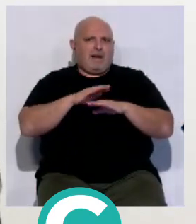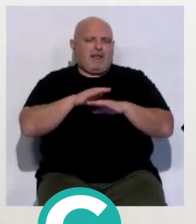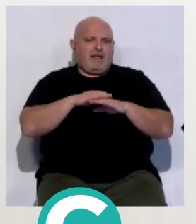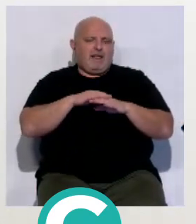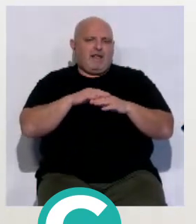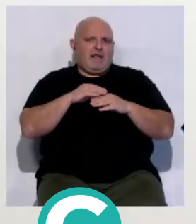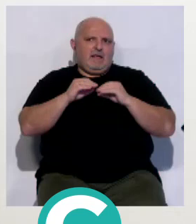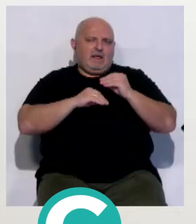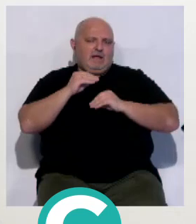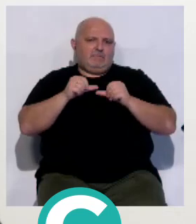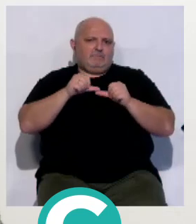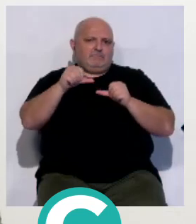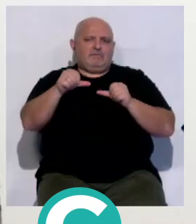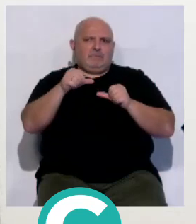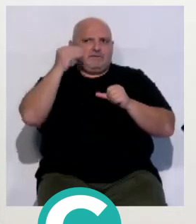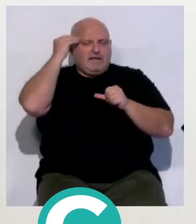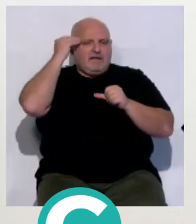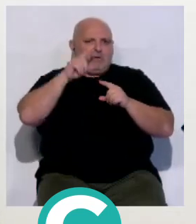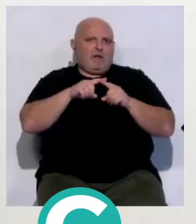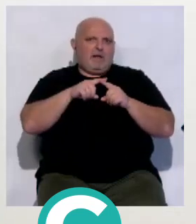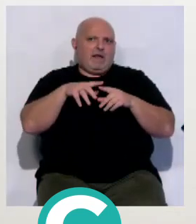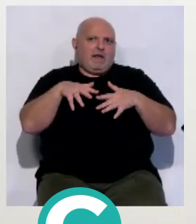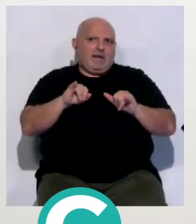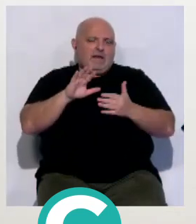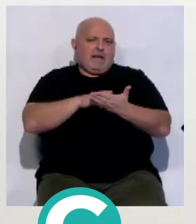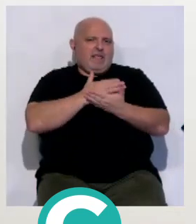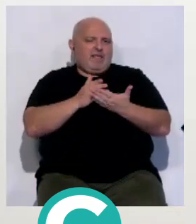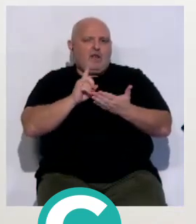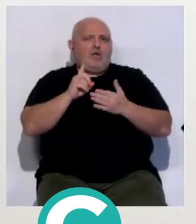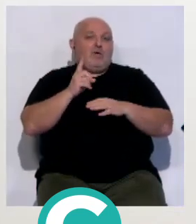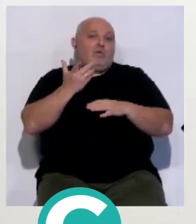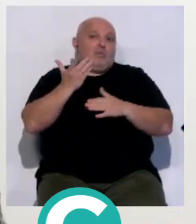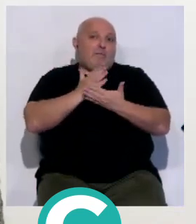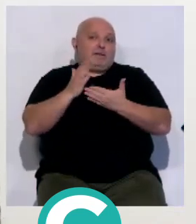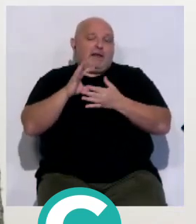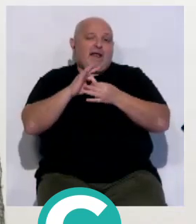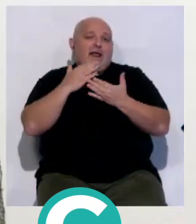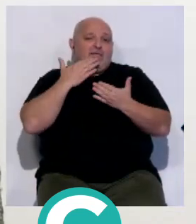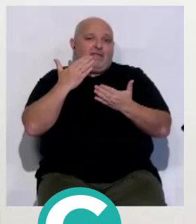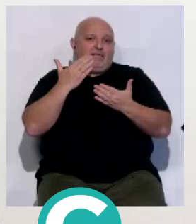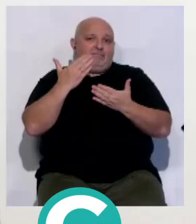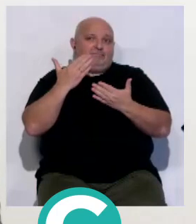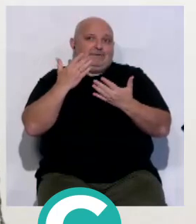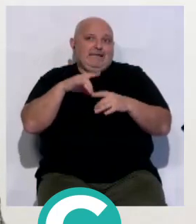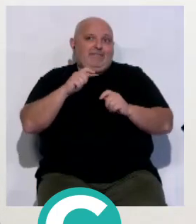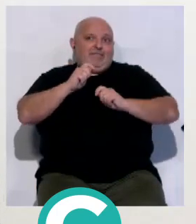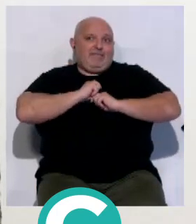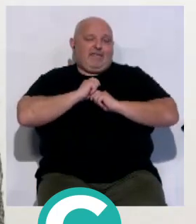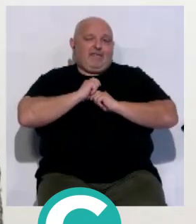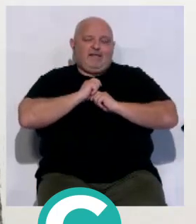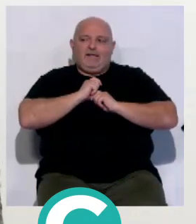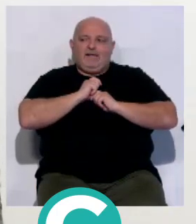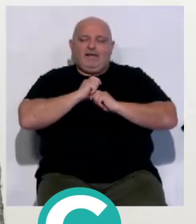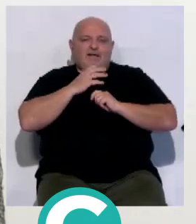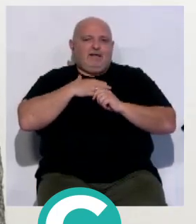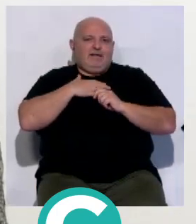adelantarla y a nadie se le escapa, como decía, que gran parte de culpa son, bueno, pues la tiene en este